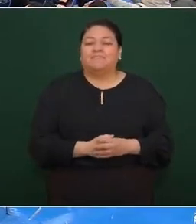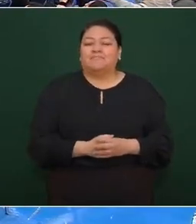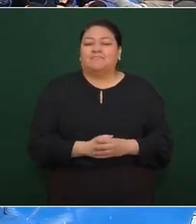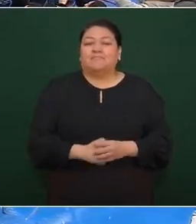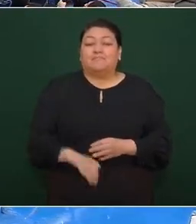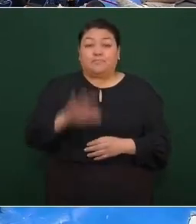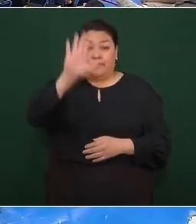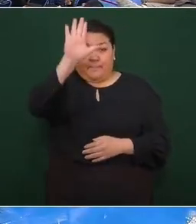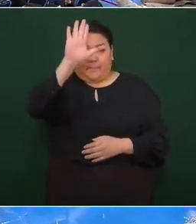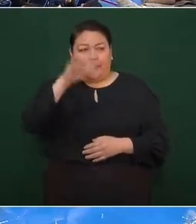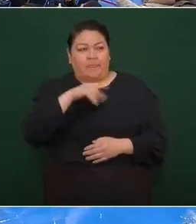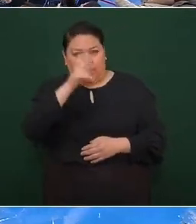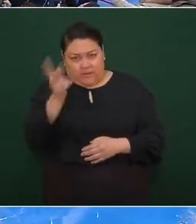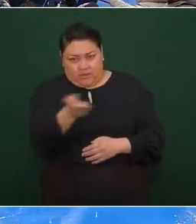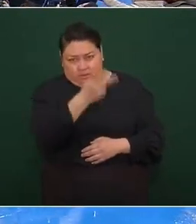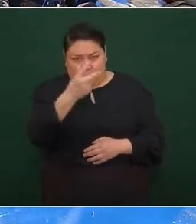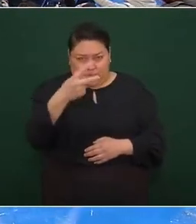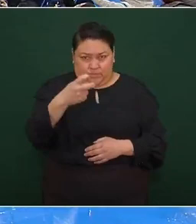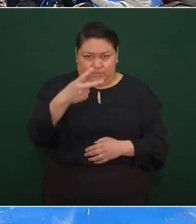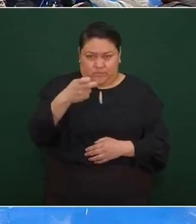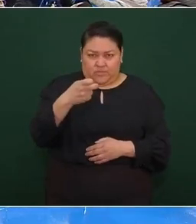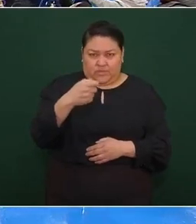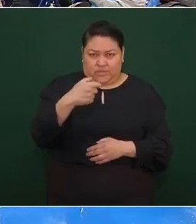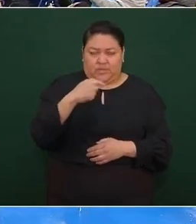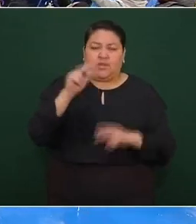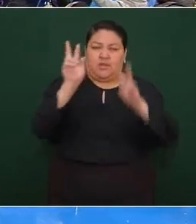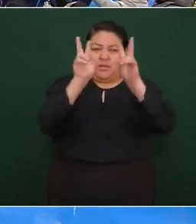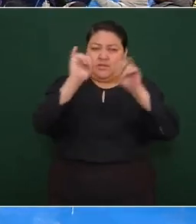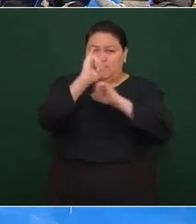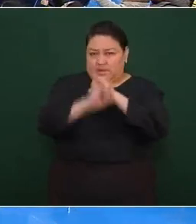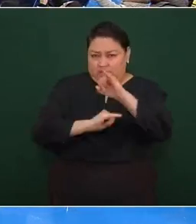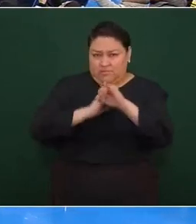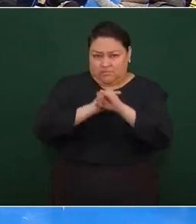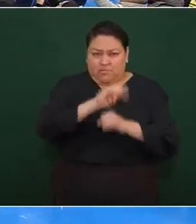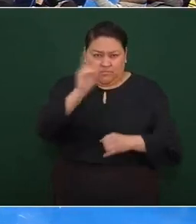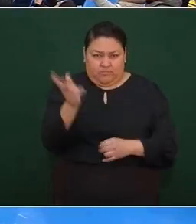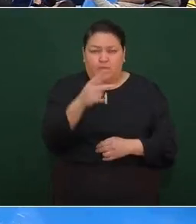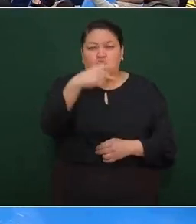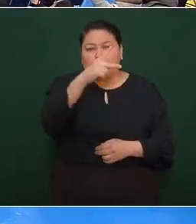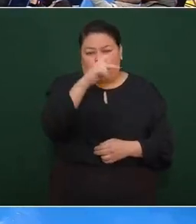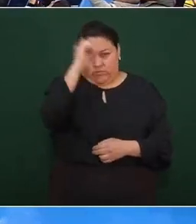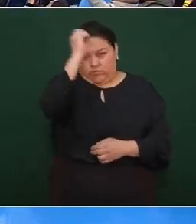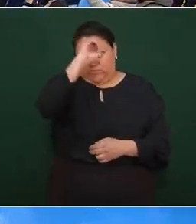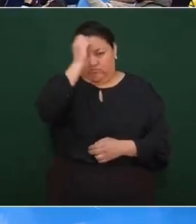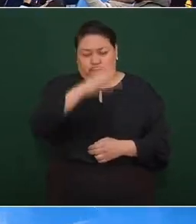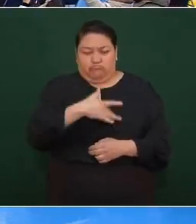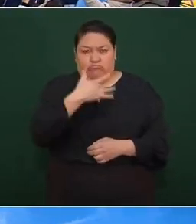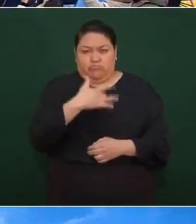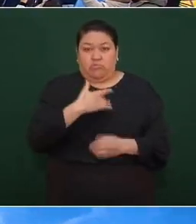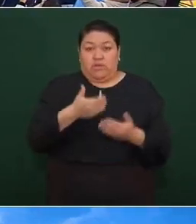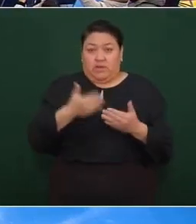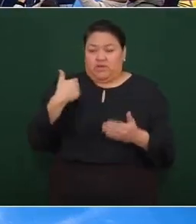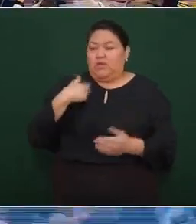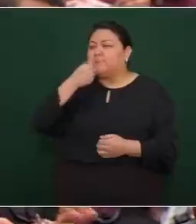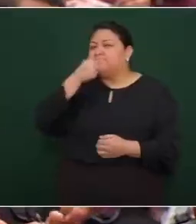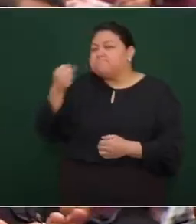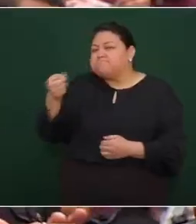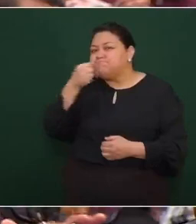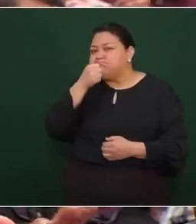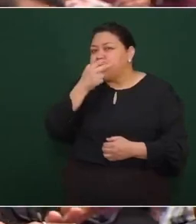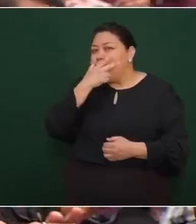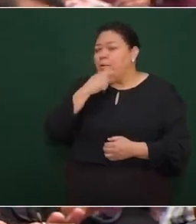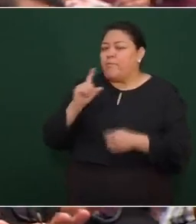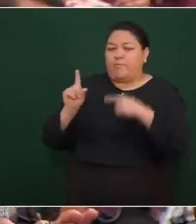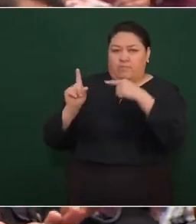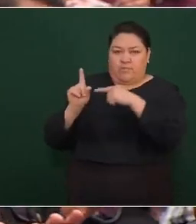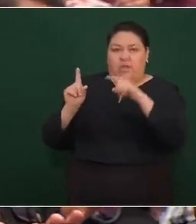Presidente, mi segunda pregunta es un tema internacional, me gustaría conocer su opinión de la entrevista que hizo el periodista Tucker